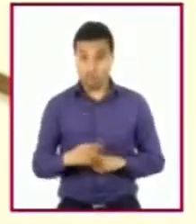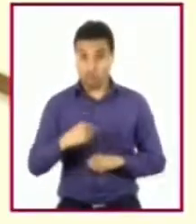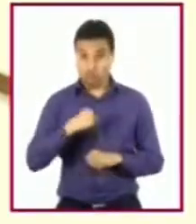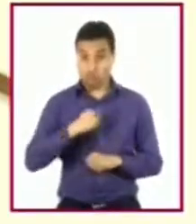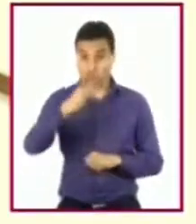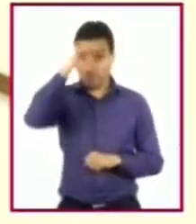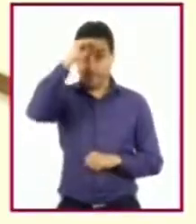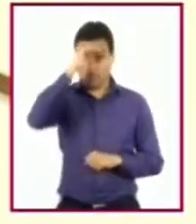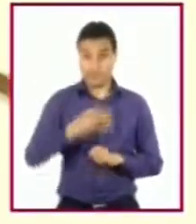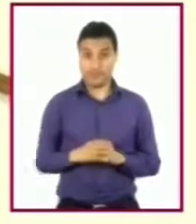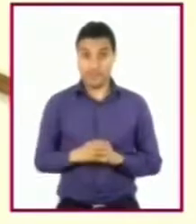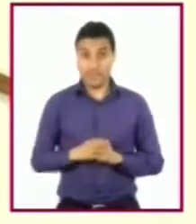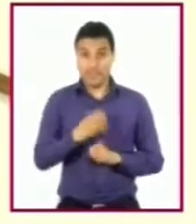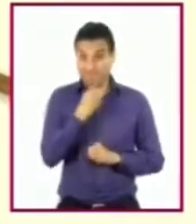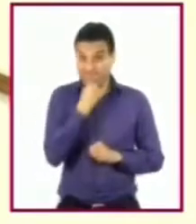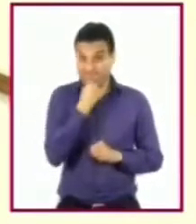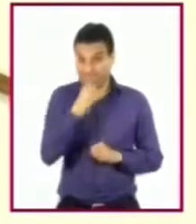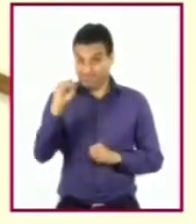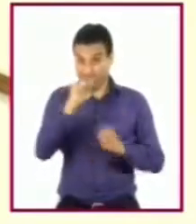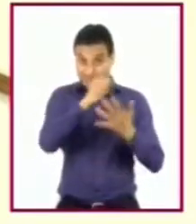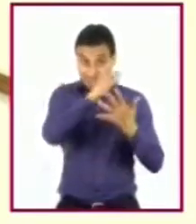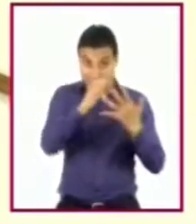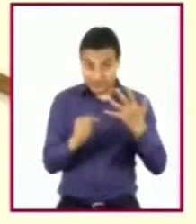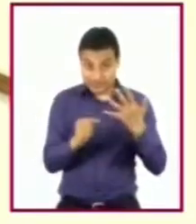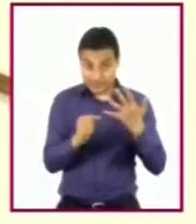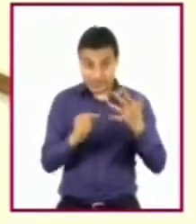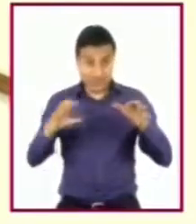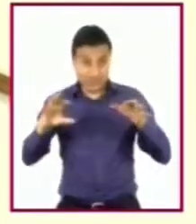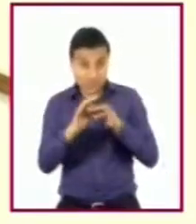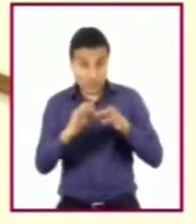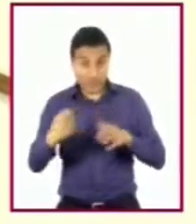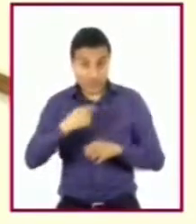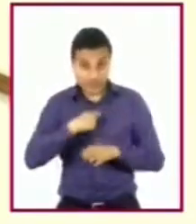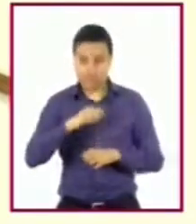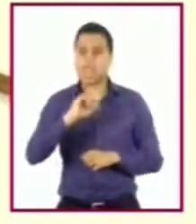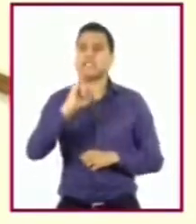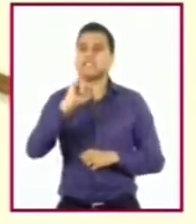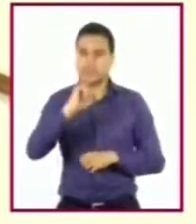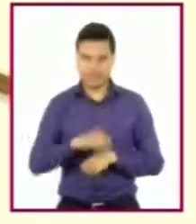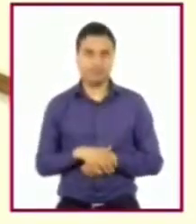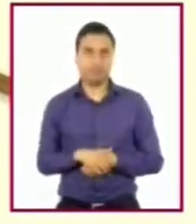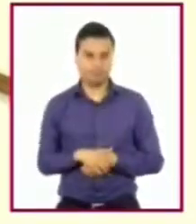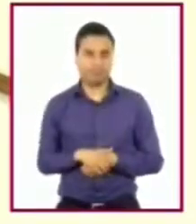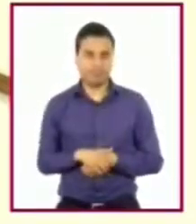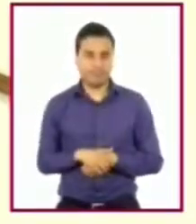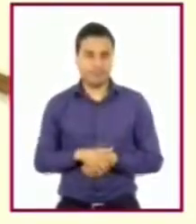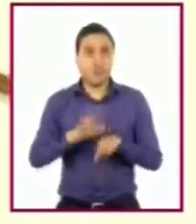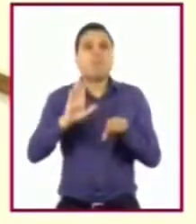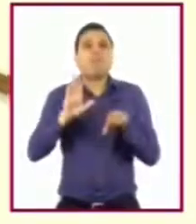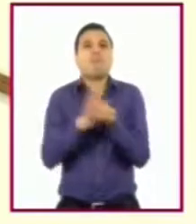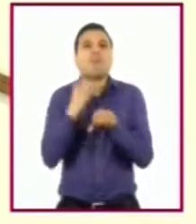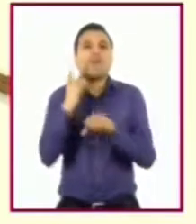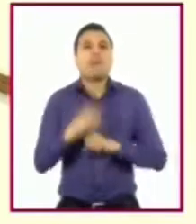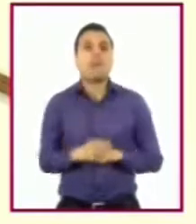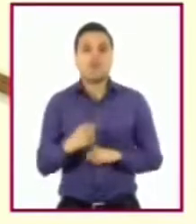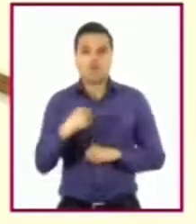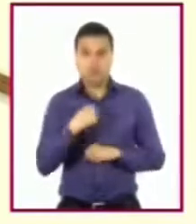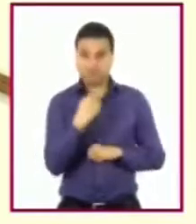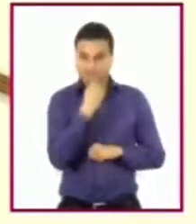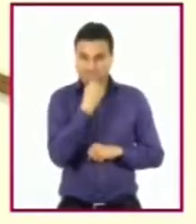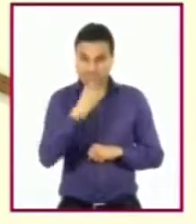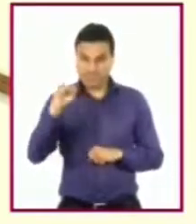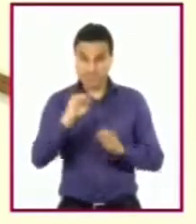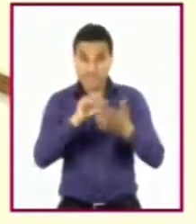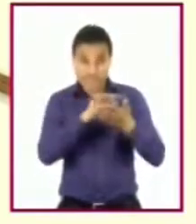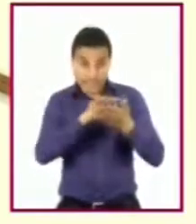son parte de nuestra identidad, porque si, por ejemplo, tengo desarrollada la capacidad de la lectura, puedo